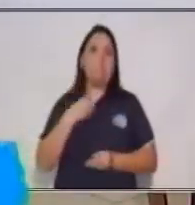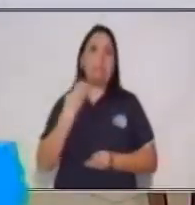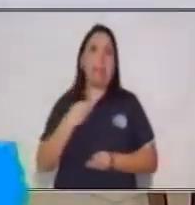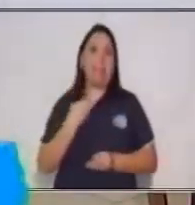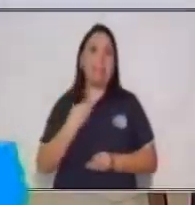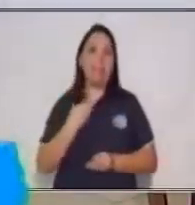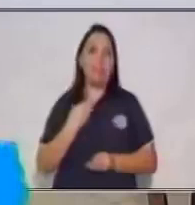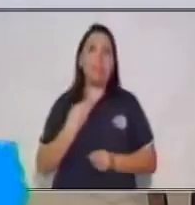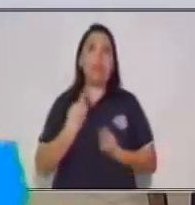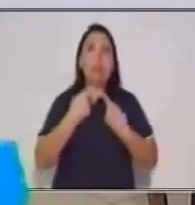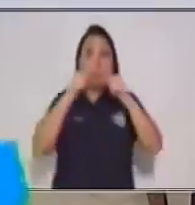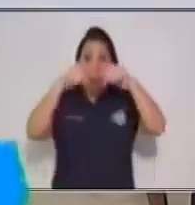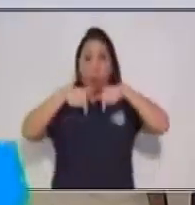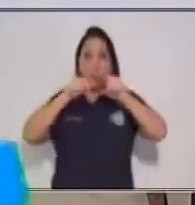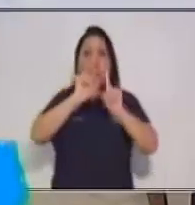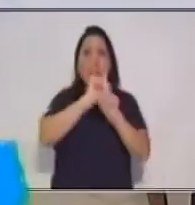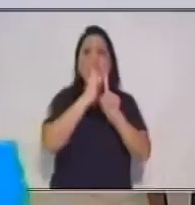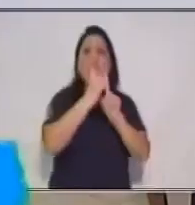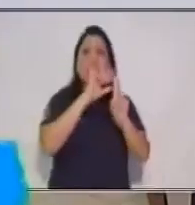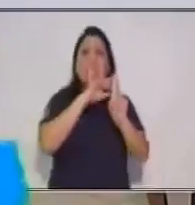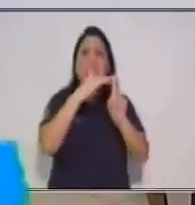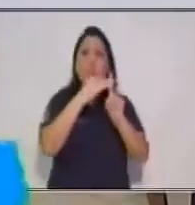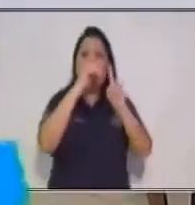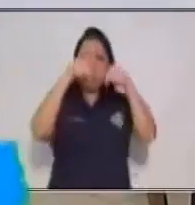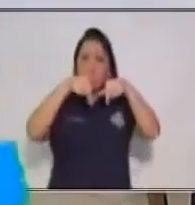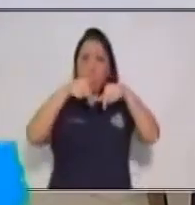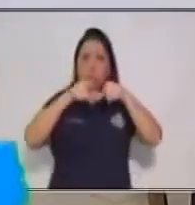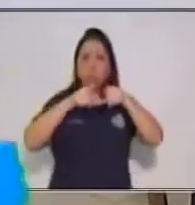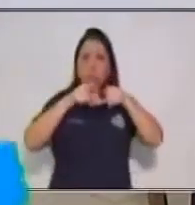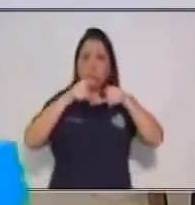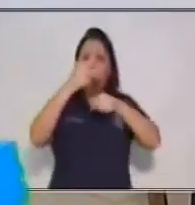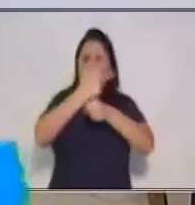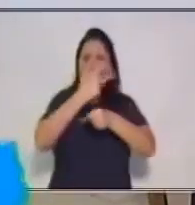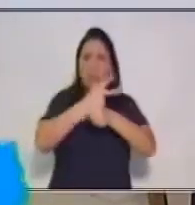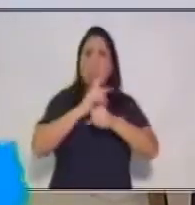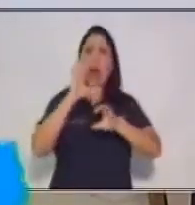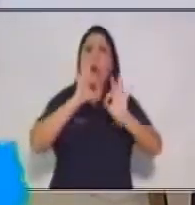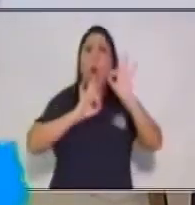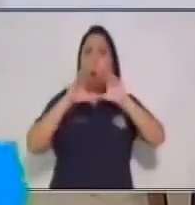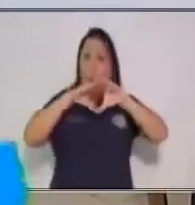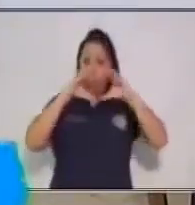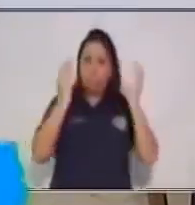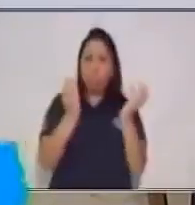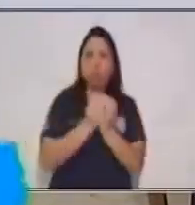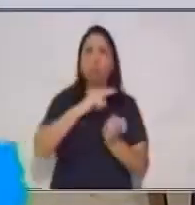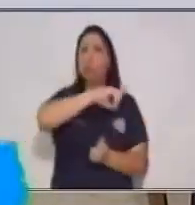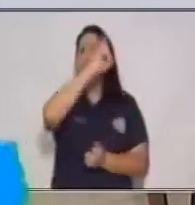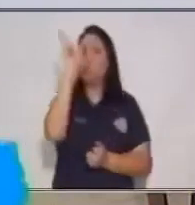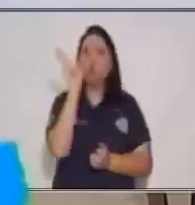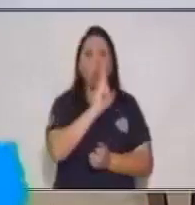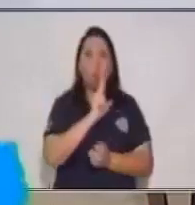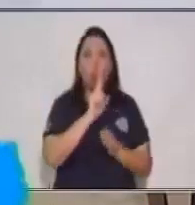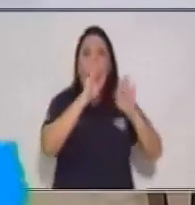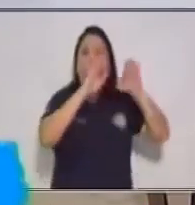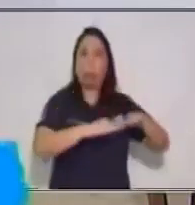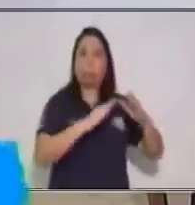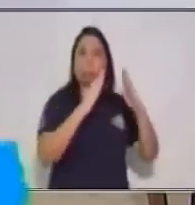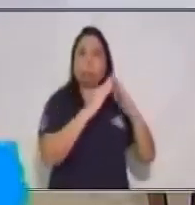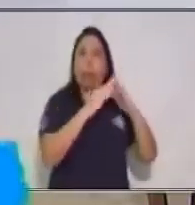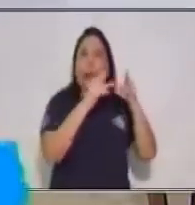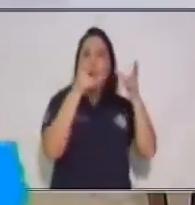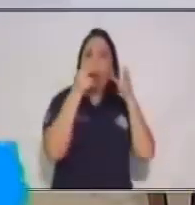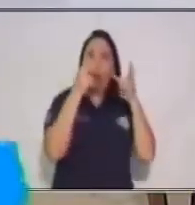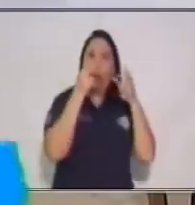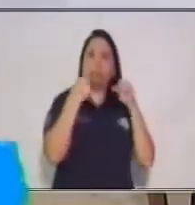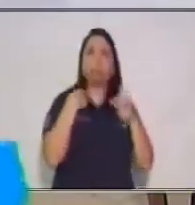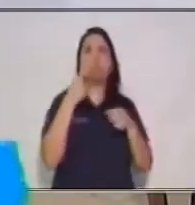Sí ha sucedido a lo largo de la historia, pero hasta nosotros recordamos nuestra época. No había sucedido. Entonces, ¿por qué no pensar que más que el docente